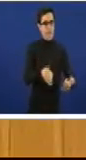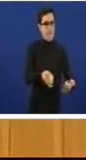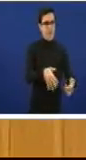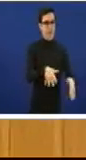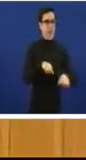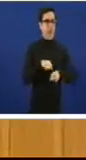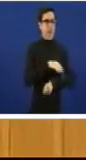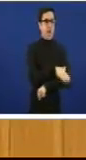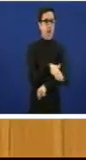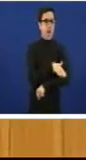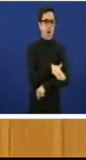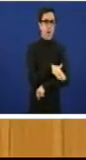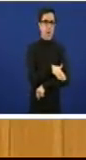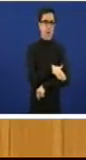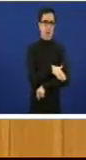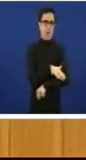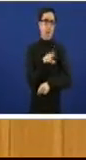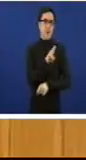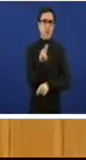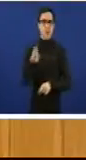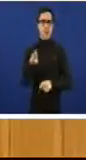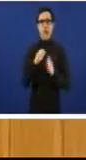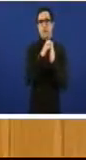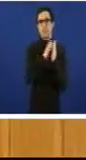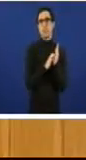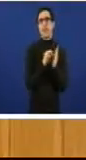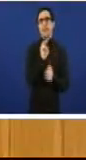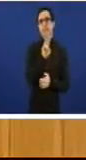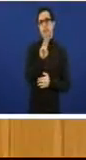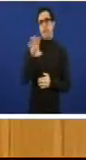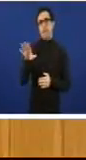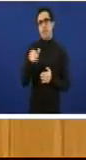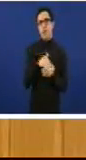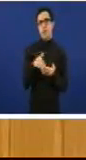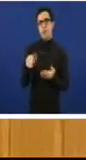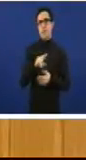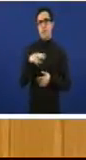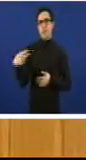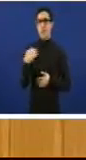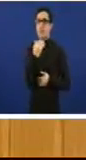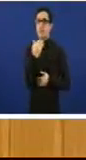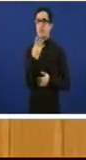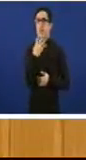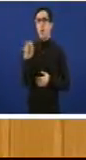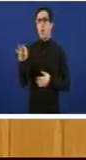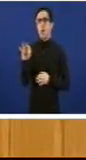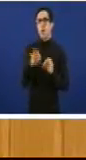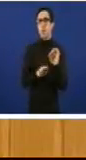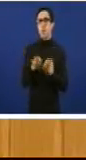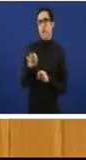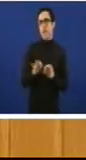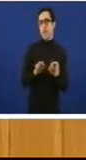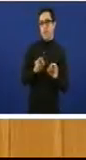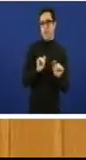máis de 35 millóns de euros e que ten representado casi un 40% dende o ano